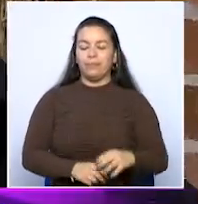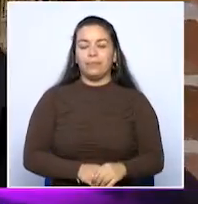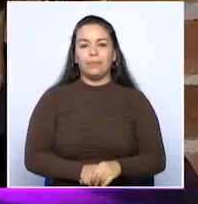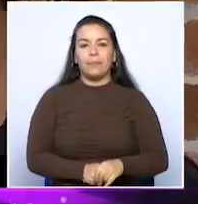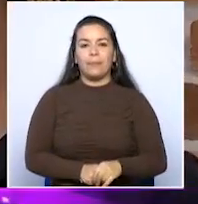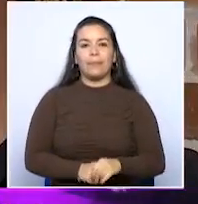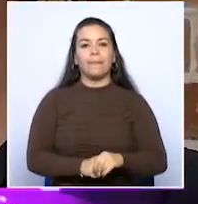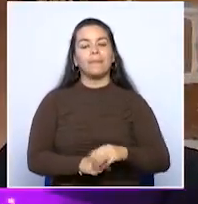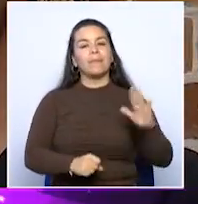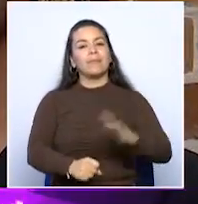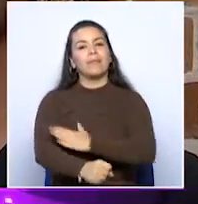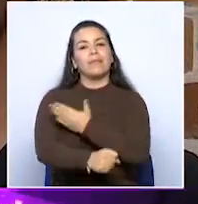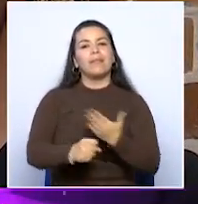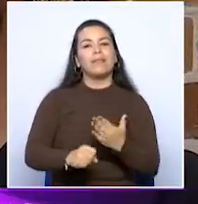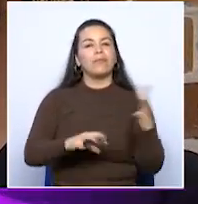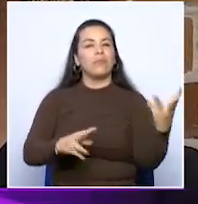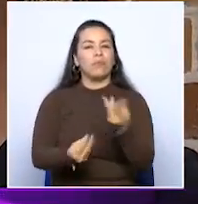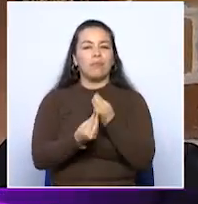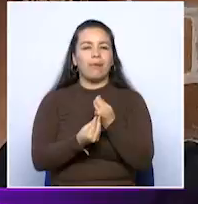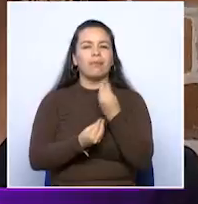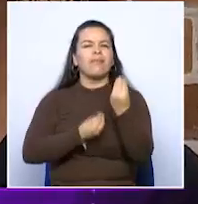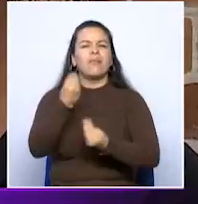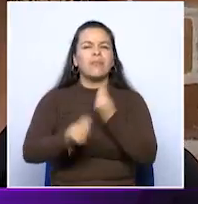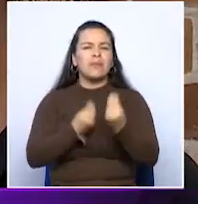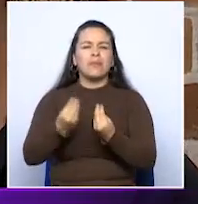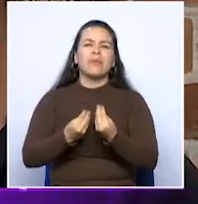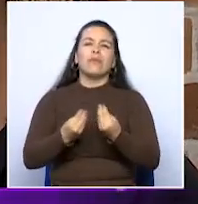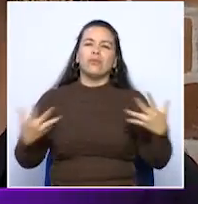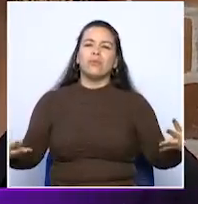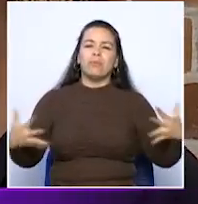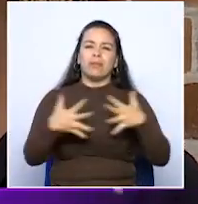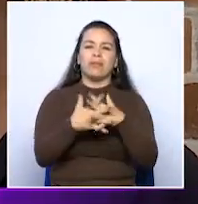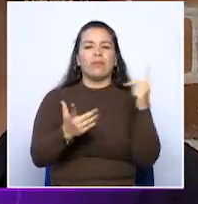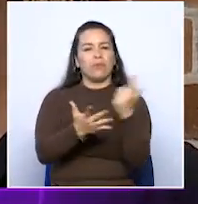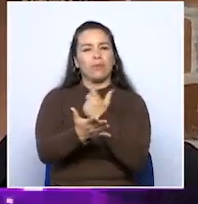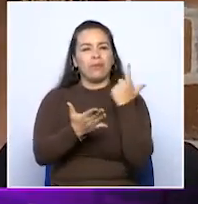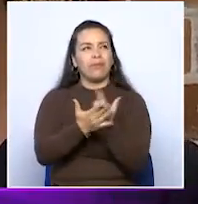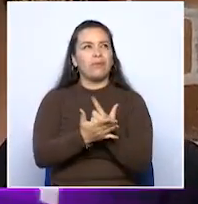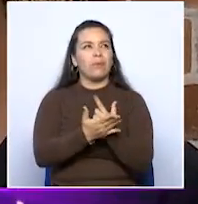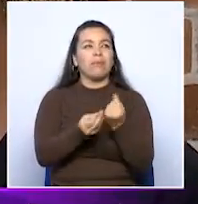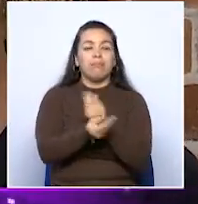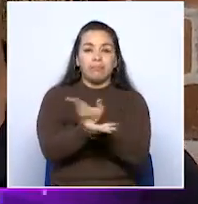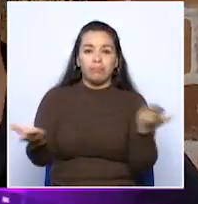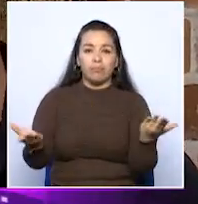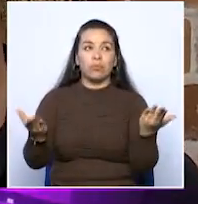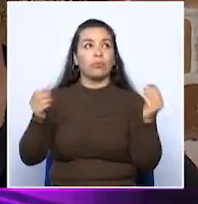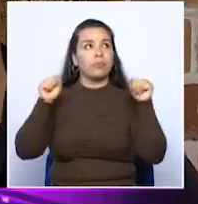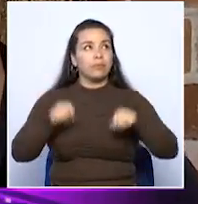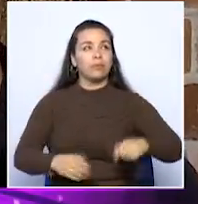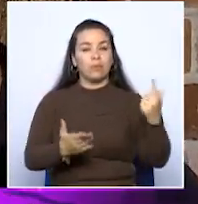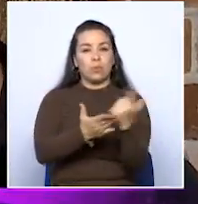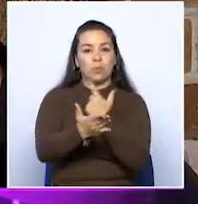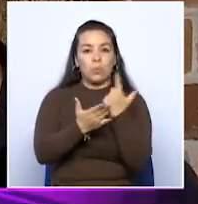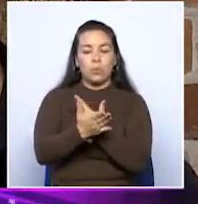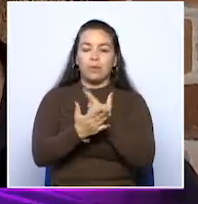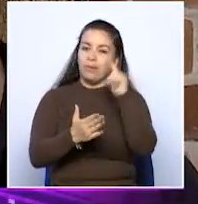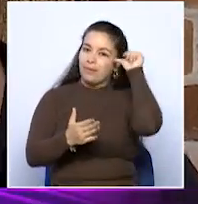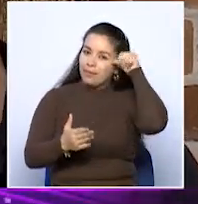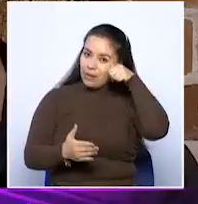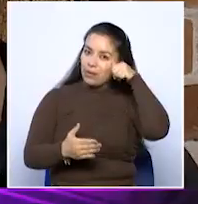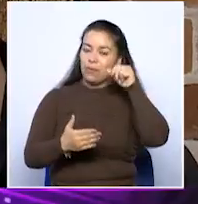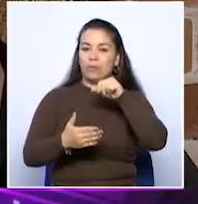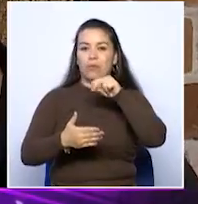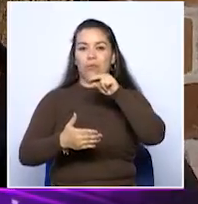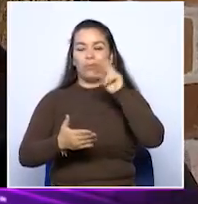Danza es un arte efímero, entonces mezclándolo con la literatura permite, con la huella de un libro, con la huella de un escritor,